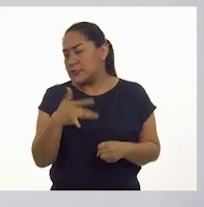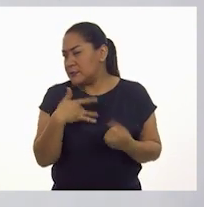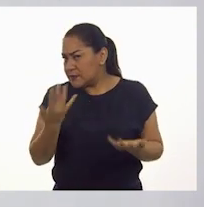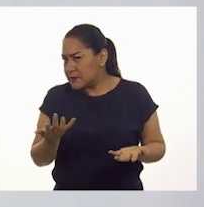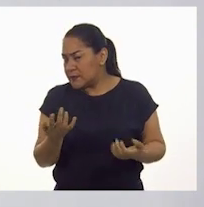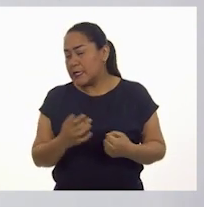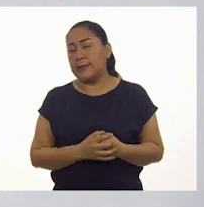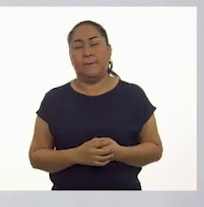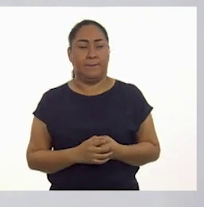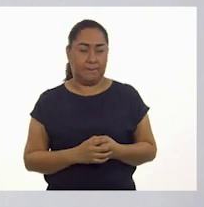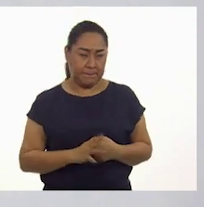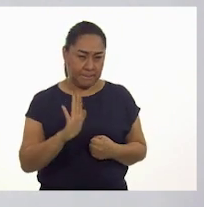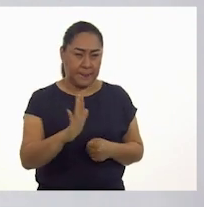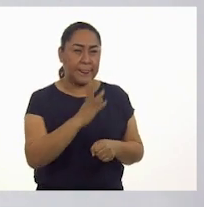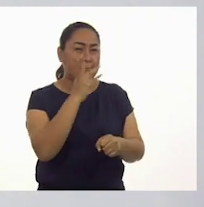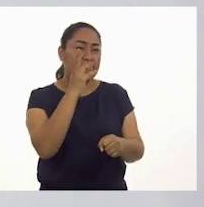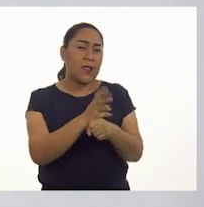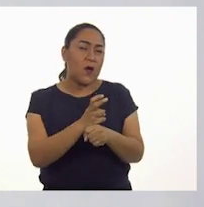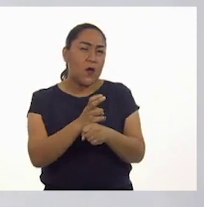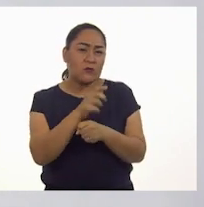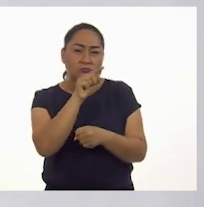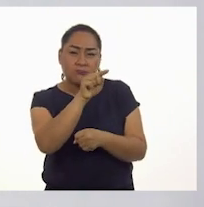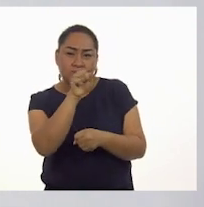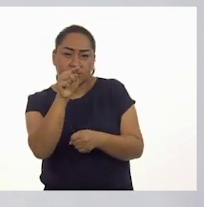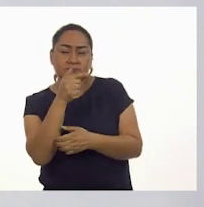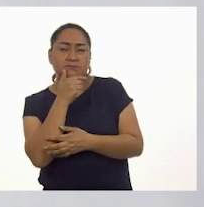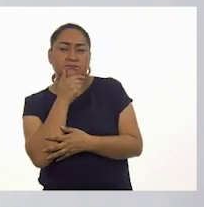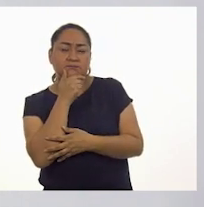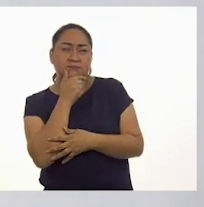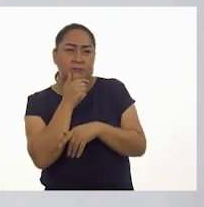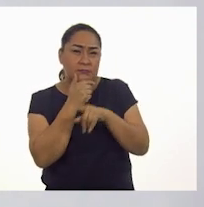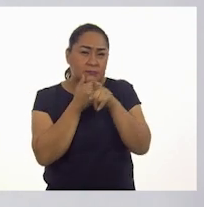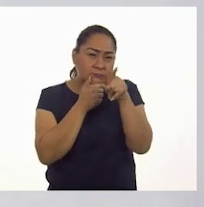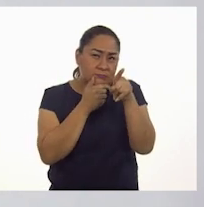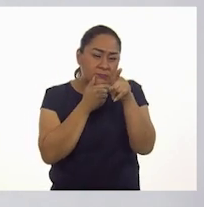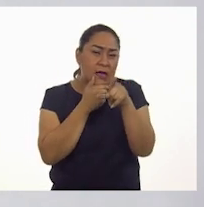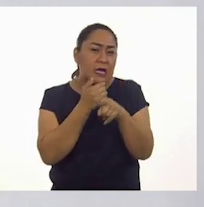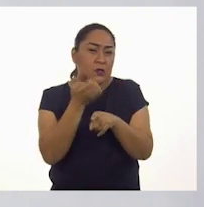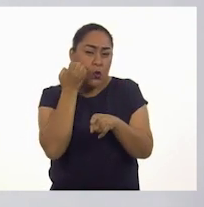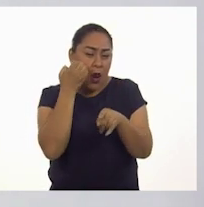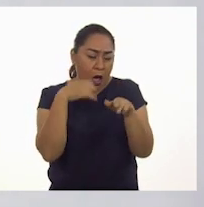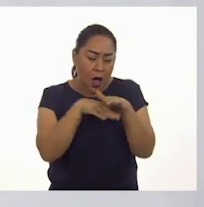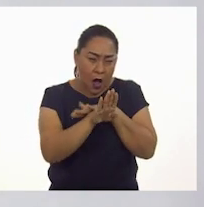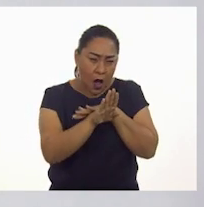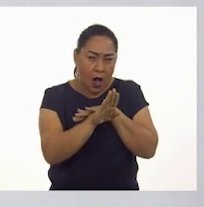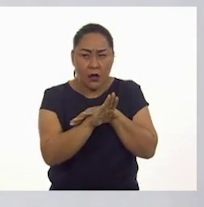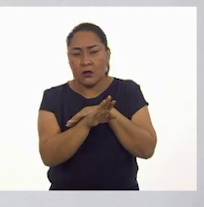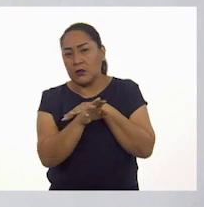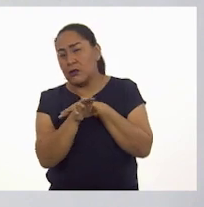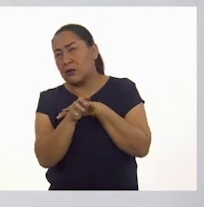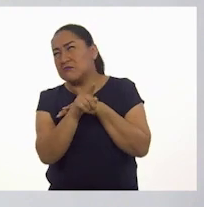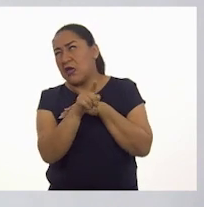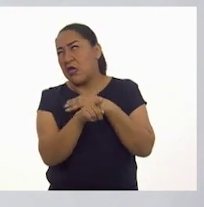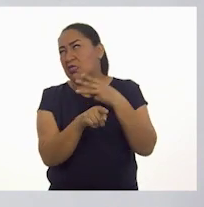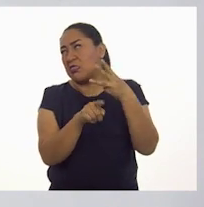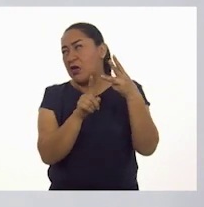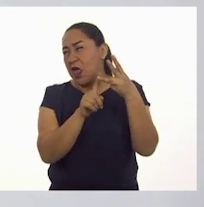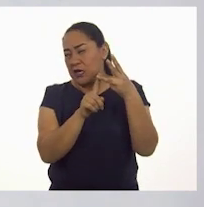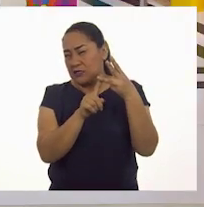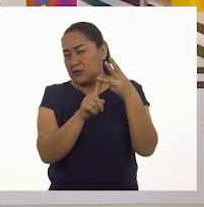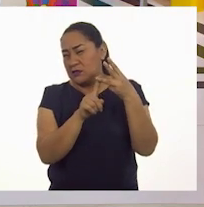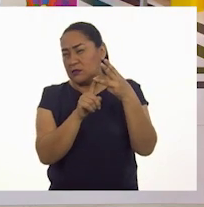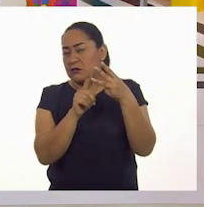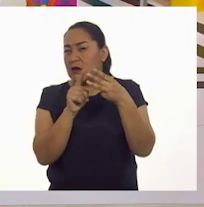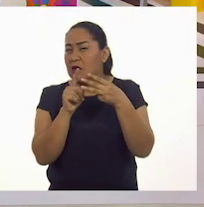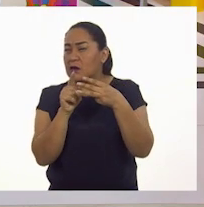dos, vamos a ver, pues aquí ya llegó a la escuela y ese tendría que ser el número tres, ¿cierto? Pero, ¿qué tal